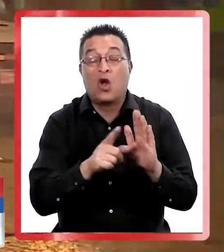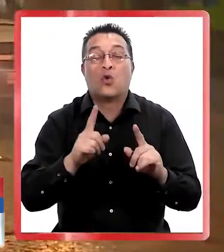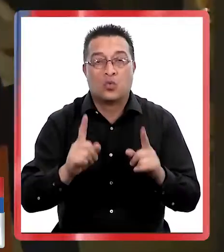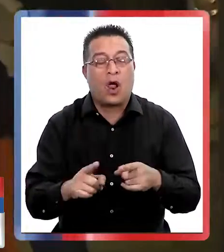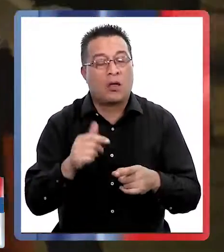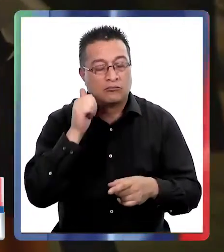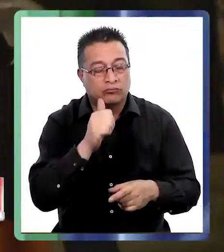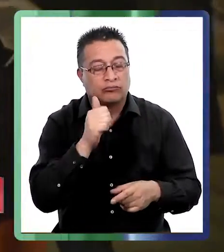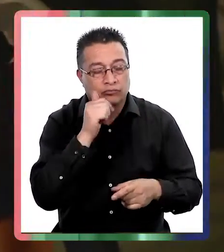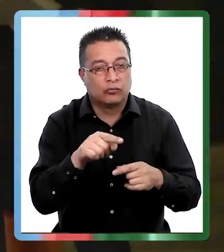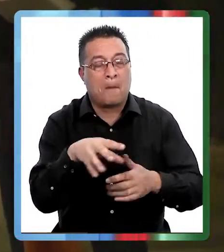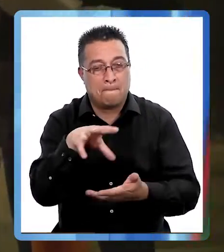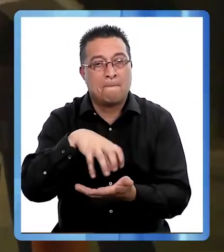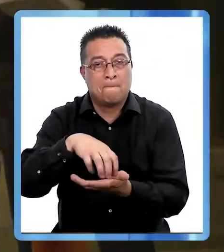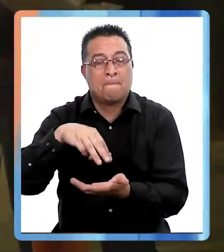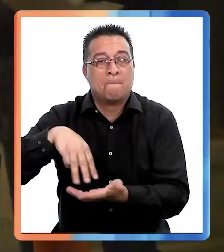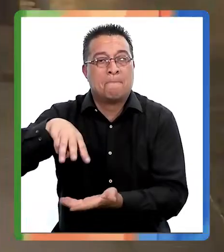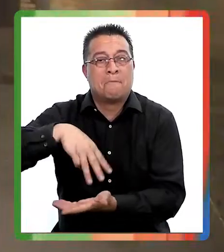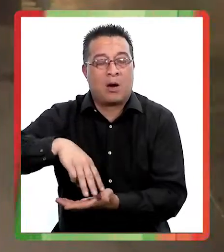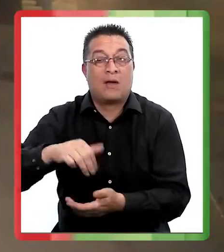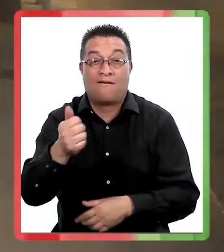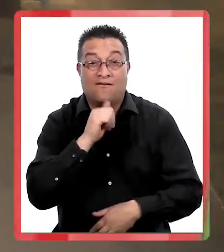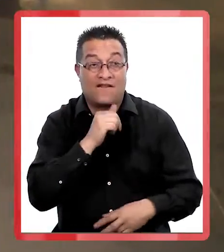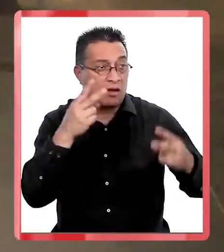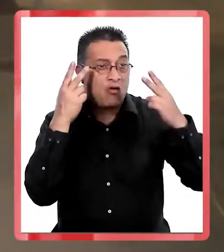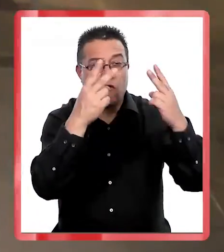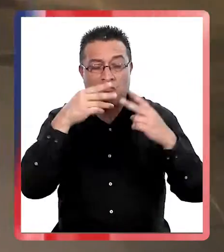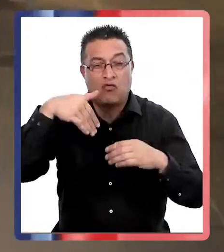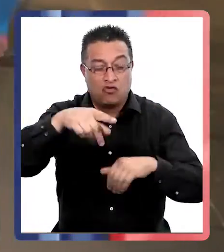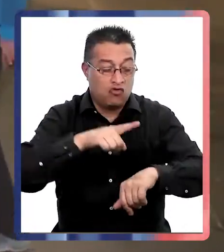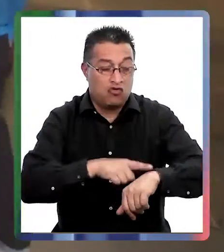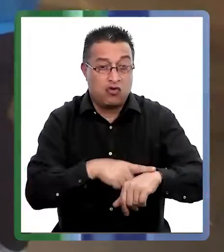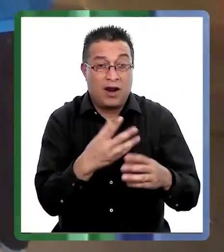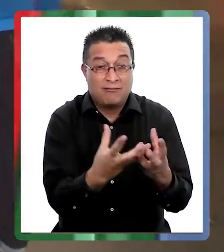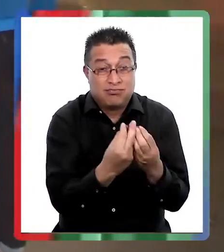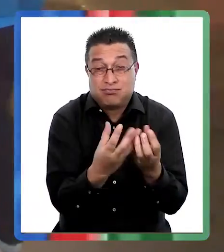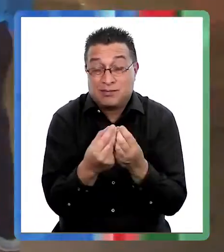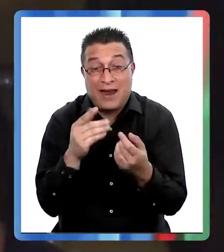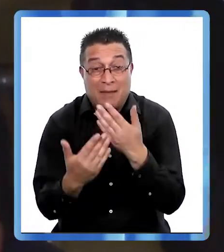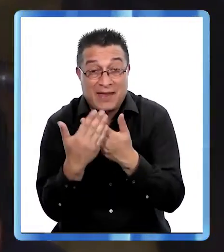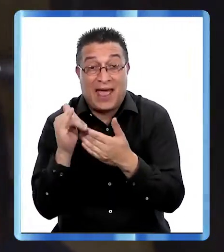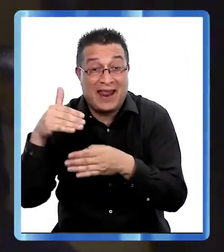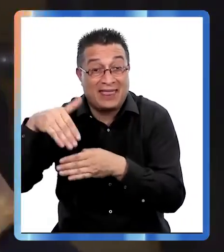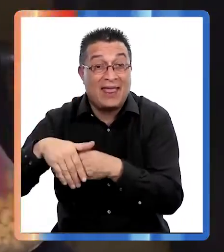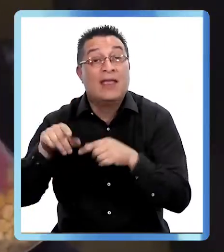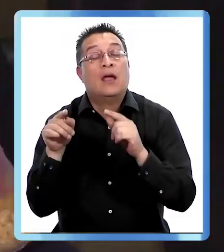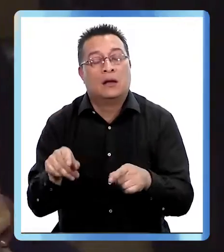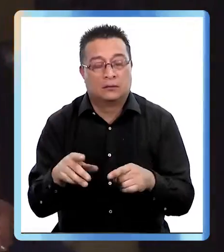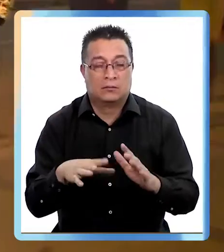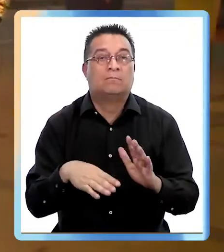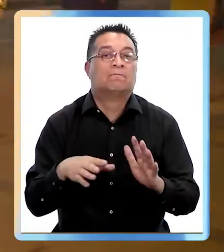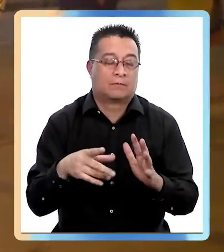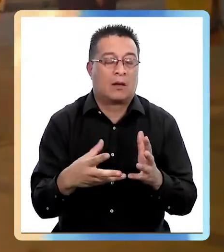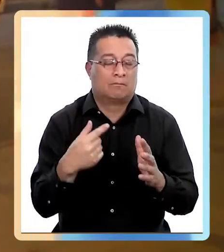igual forma se manifiesta a diario en gran parte de la región del Maule. La falta de locomoción colectiva en horario punta está teniendo consecuencias que se han